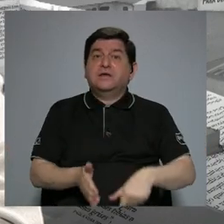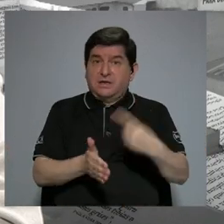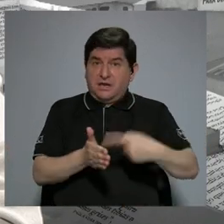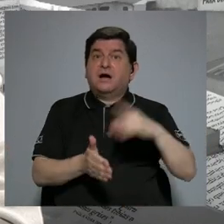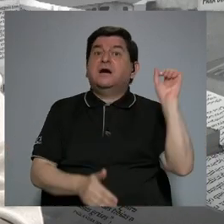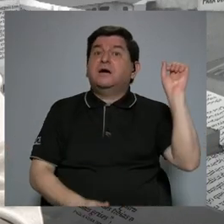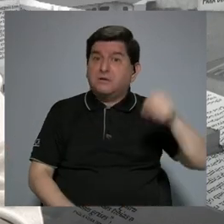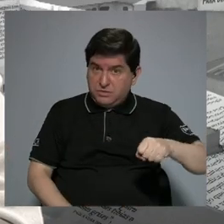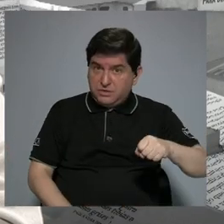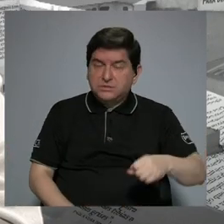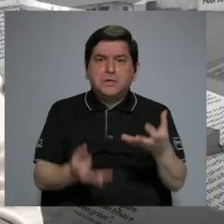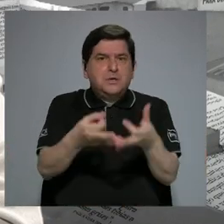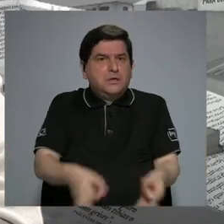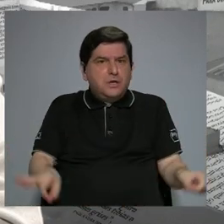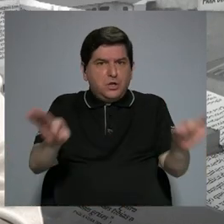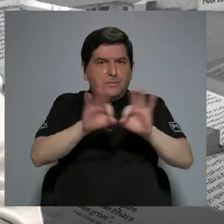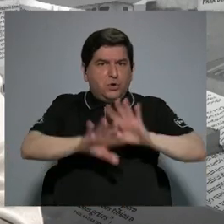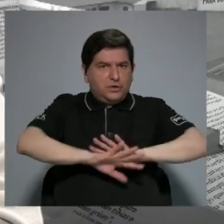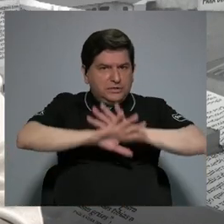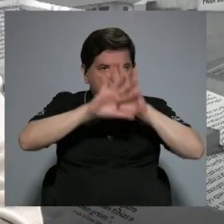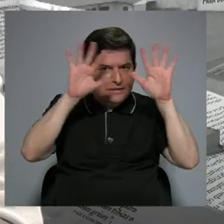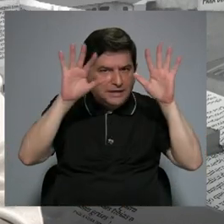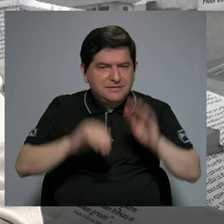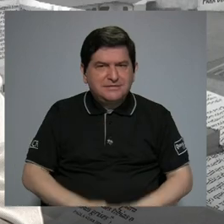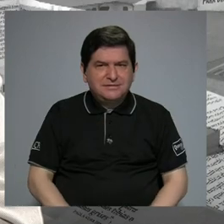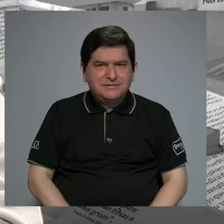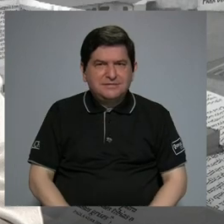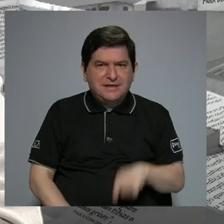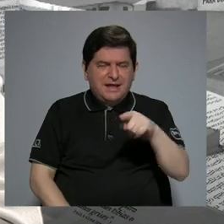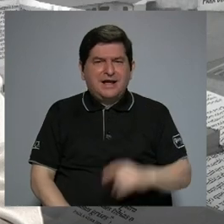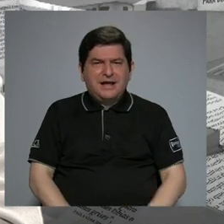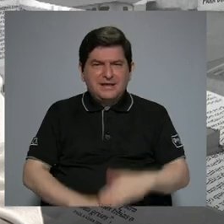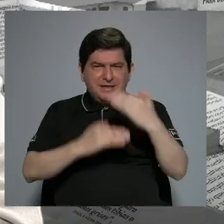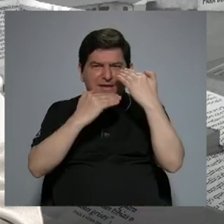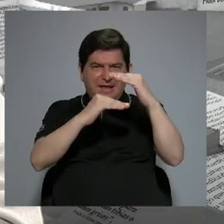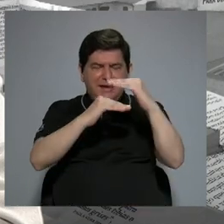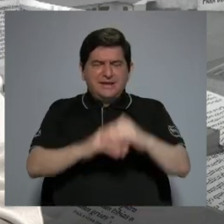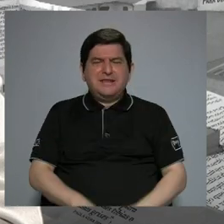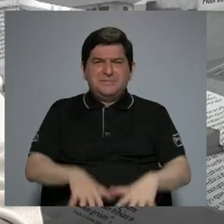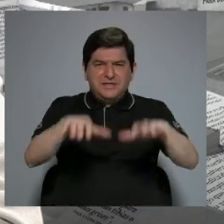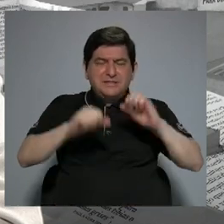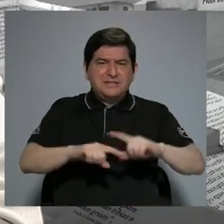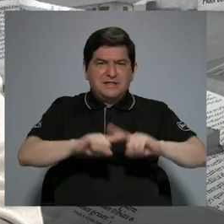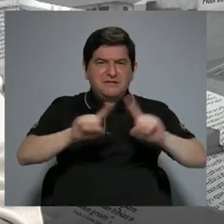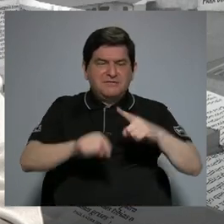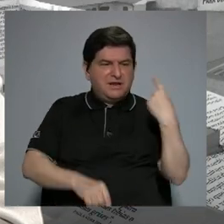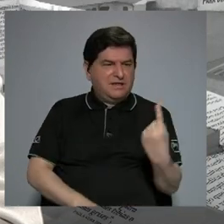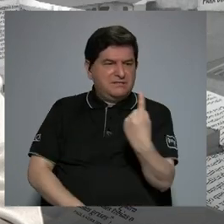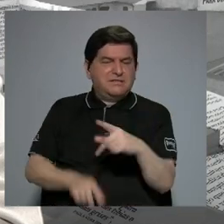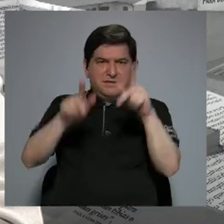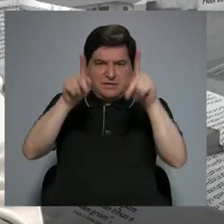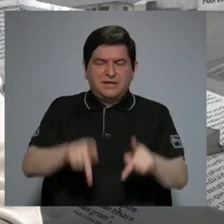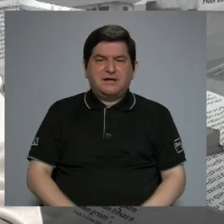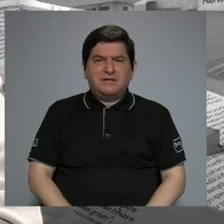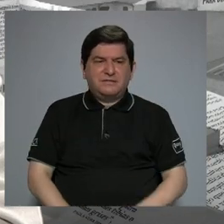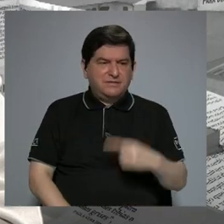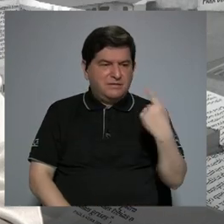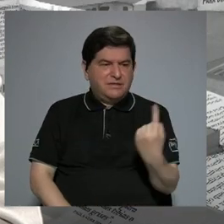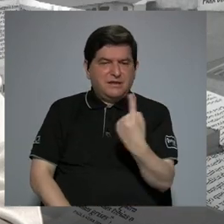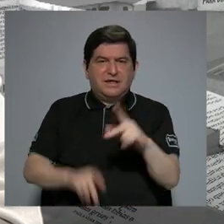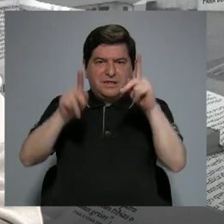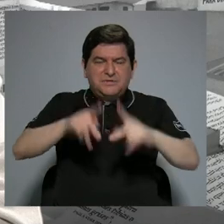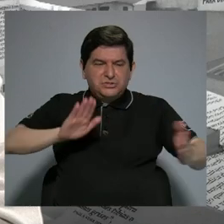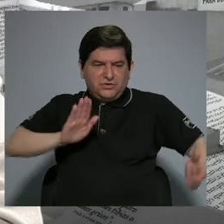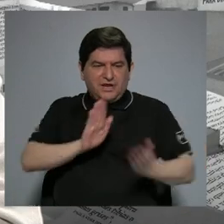sí, y también es importante tener claro que el umbral del estrés es diferente para cada persona. Cada persona lidia con el